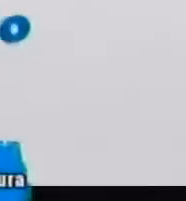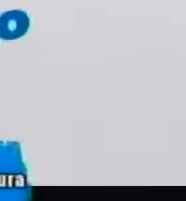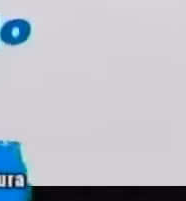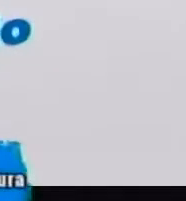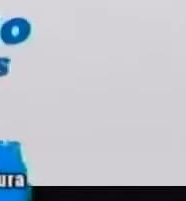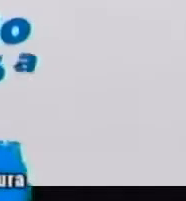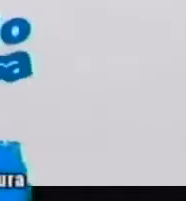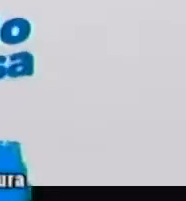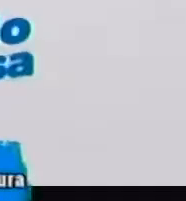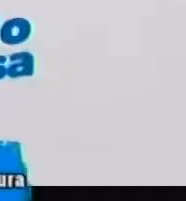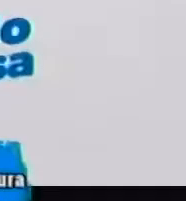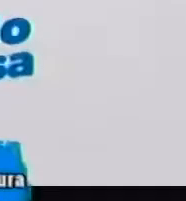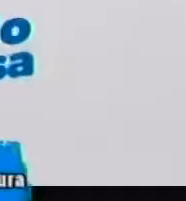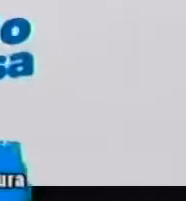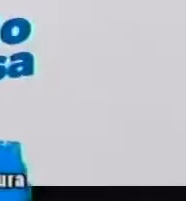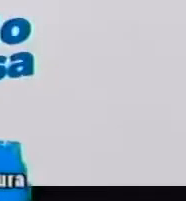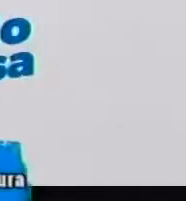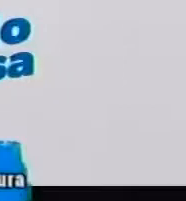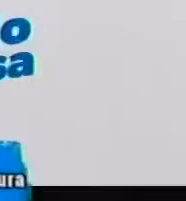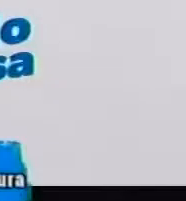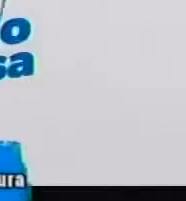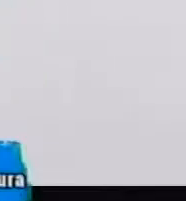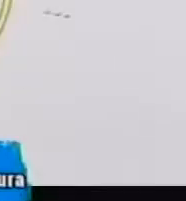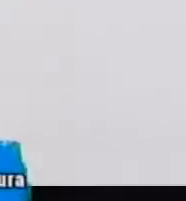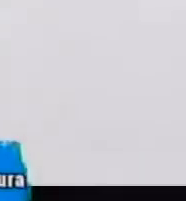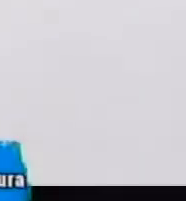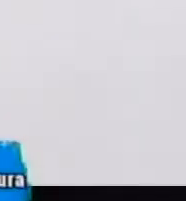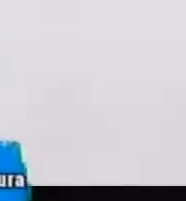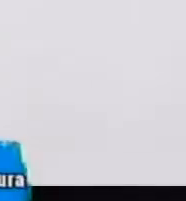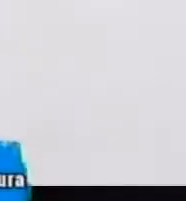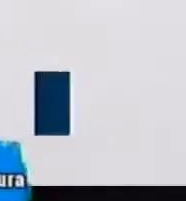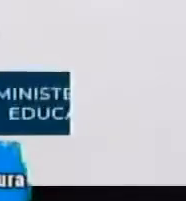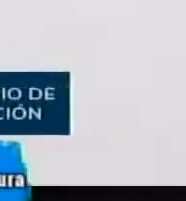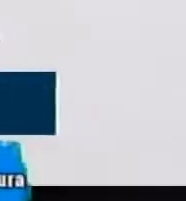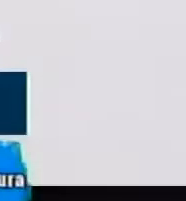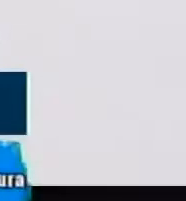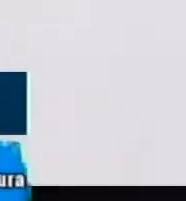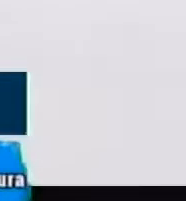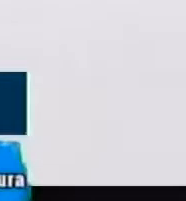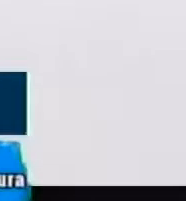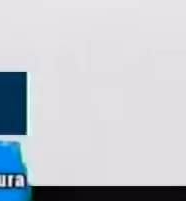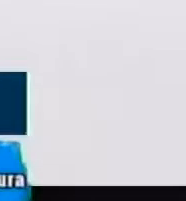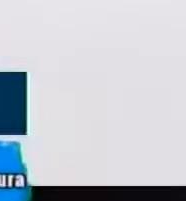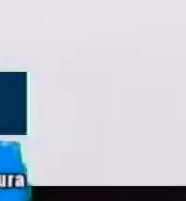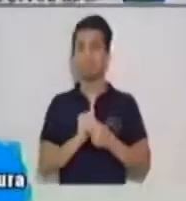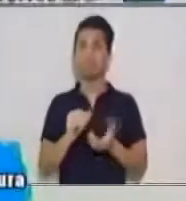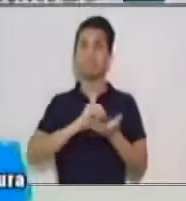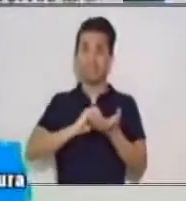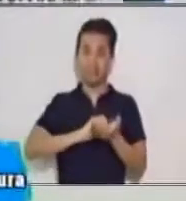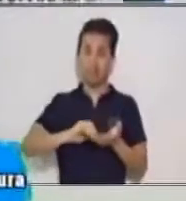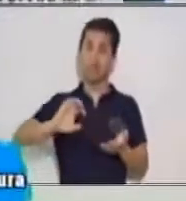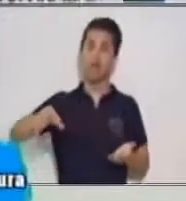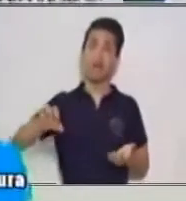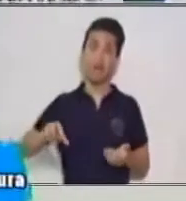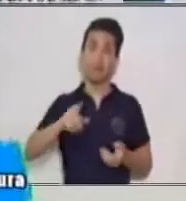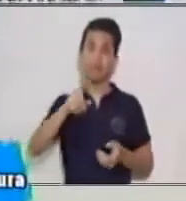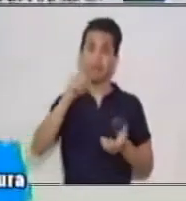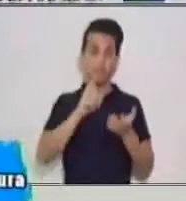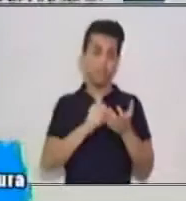Y lo puedes compartir con los demás. Recuerda lavarte las manos con agua y jabón, usar gel